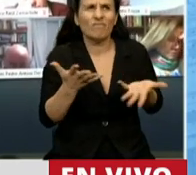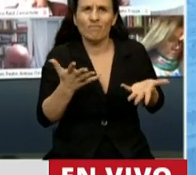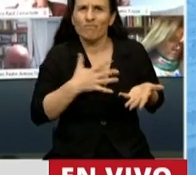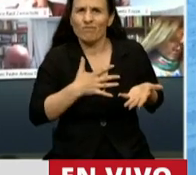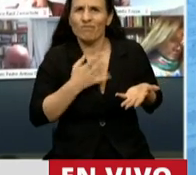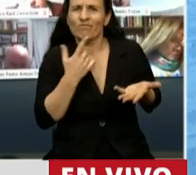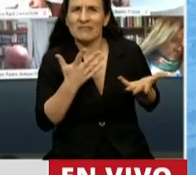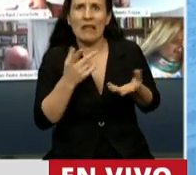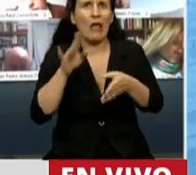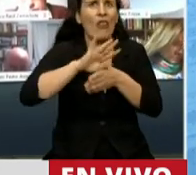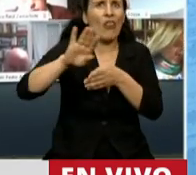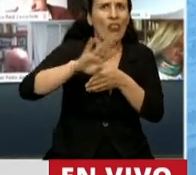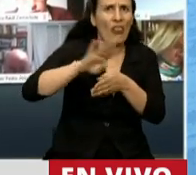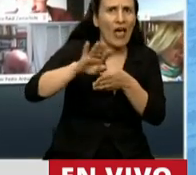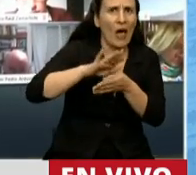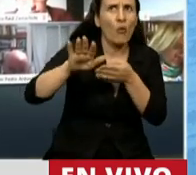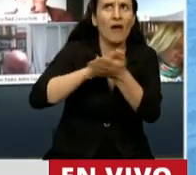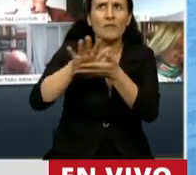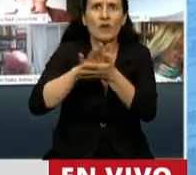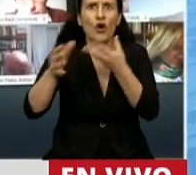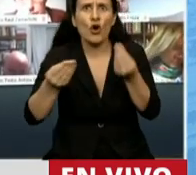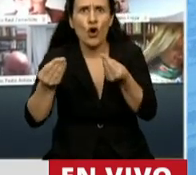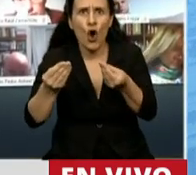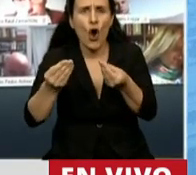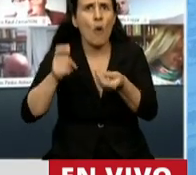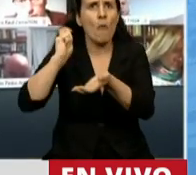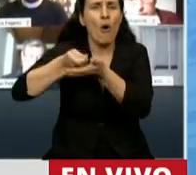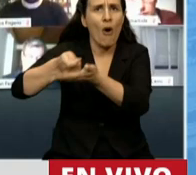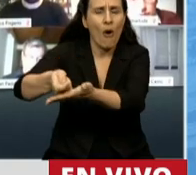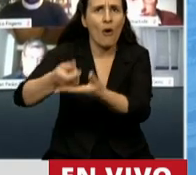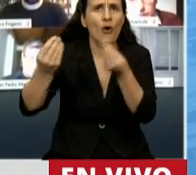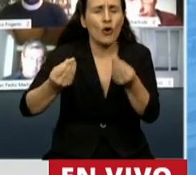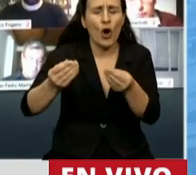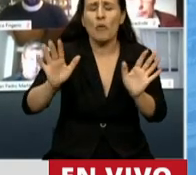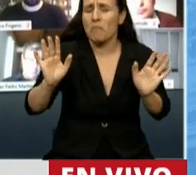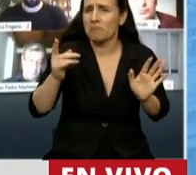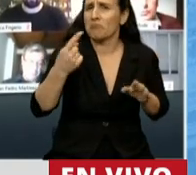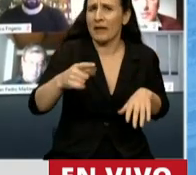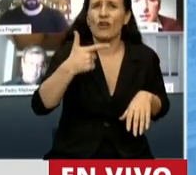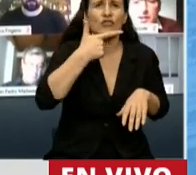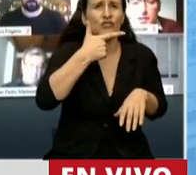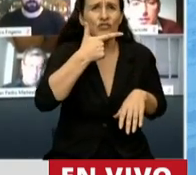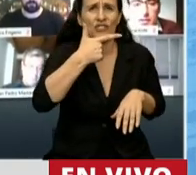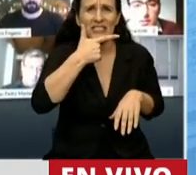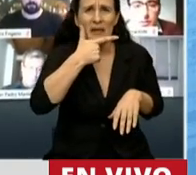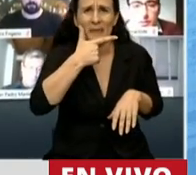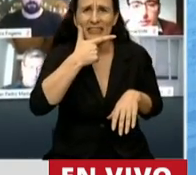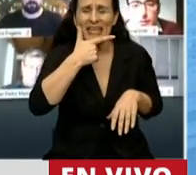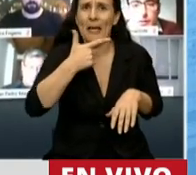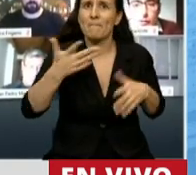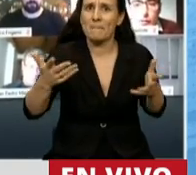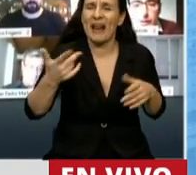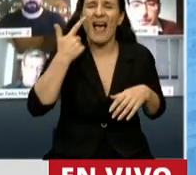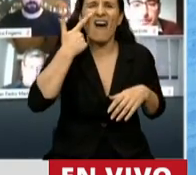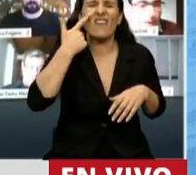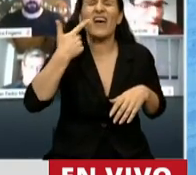sobre la salida de la deuda para confeccionarla, aunque nosotros creíamos que no era conveniente. Pero bueno, en septiembre veremos cómo es el perfil del